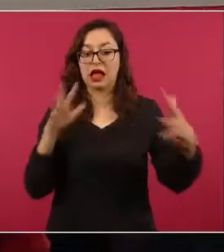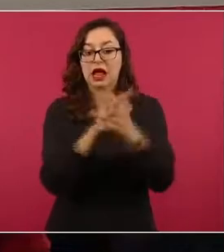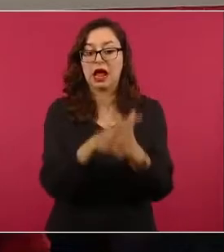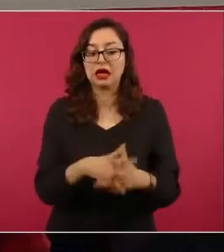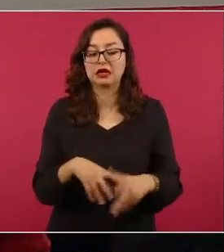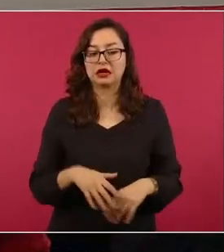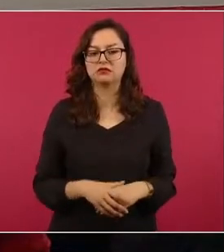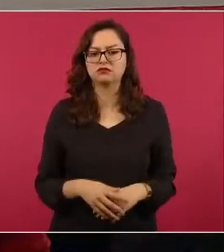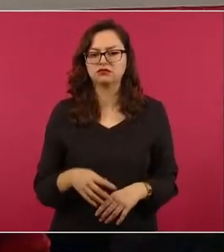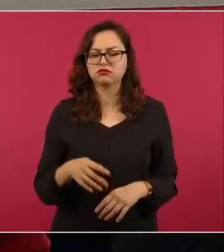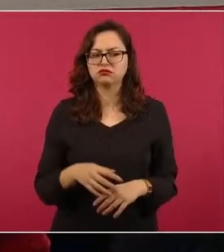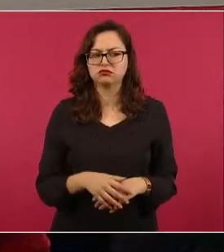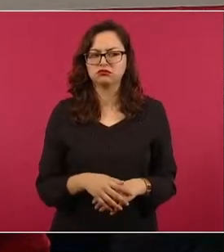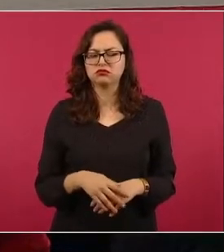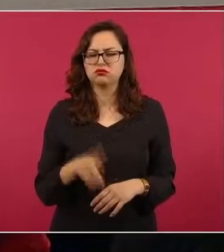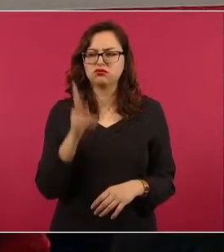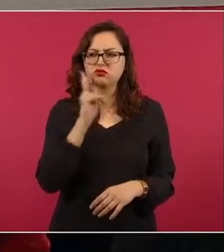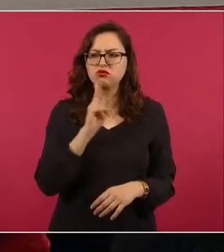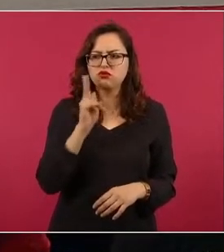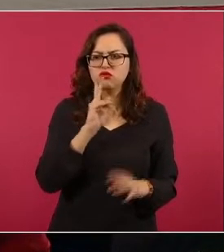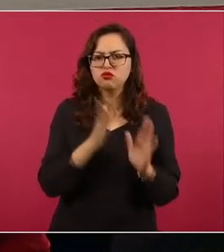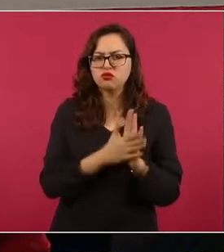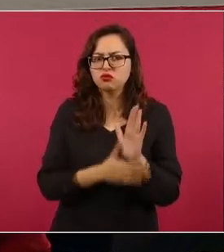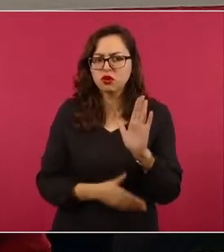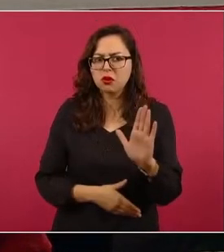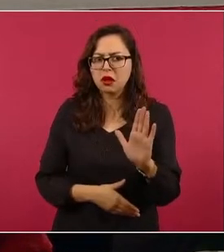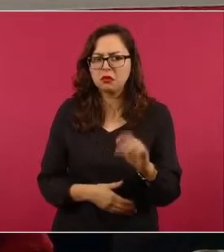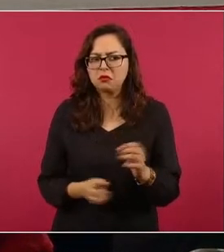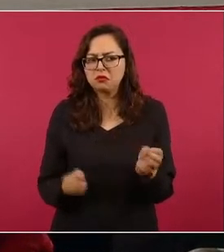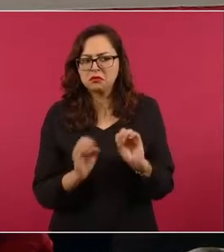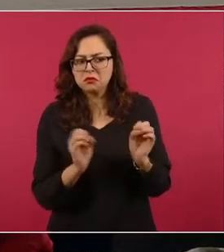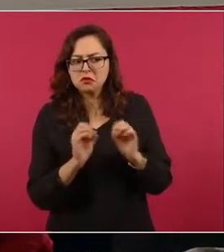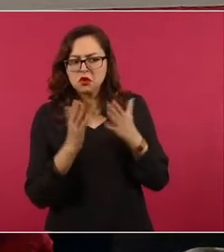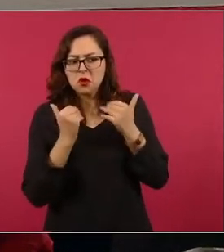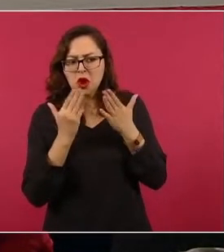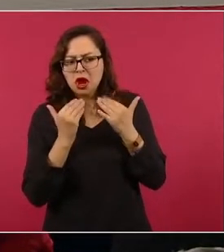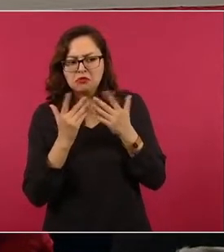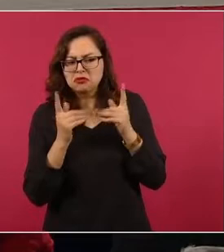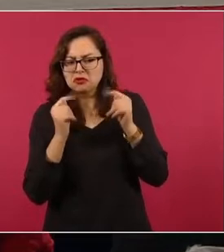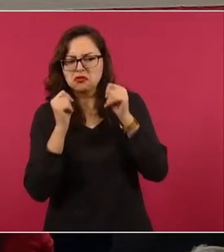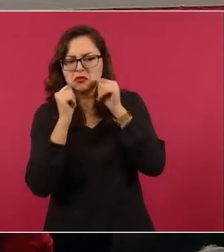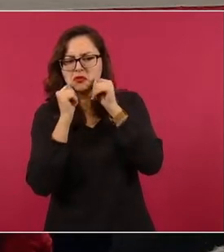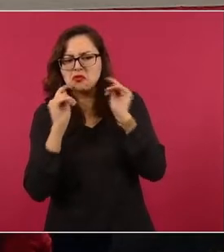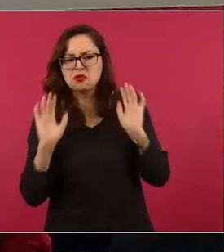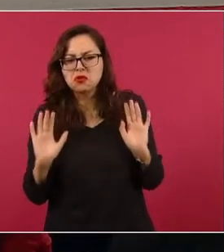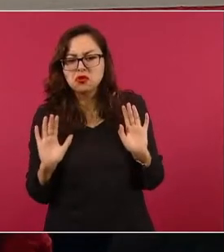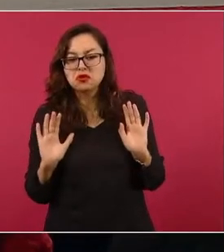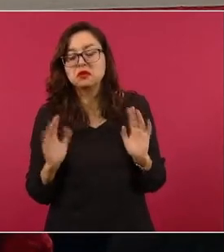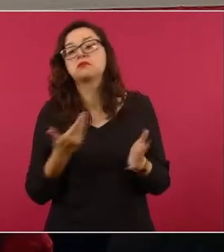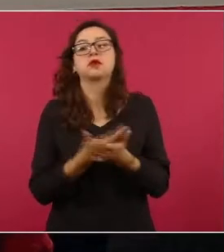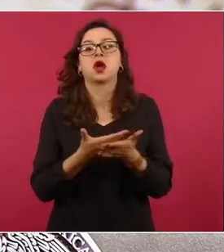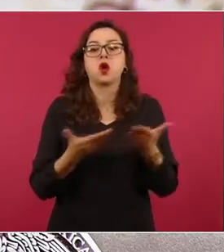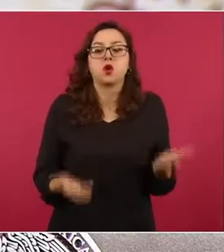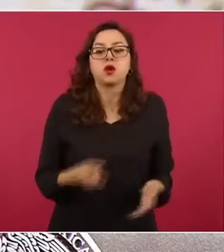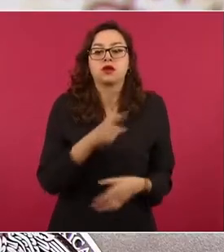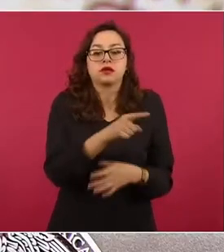pero eso no importa. Dreser ironiza que la 4T se ha convertido en la cuarta militarización.